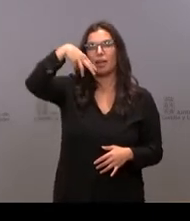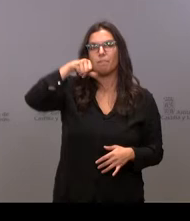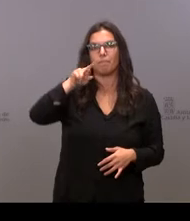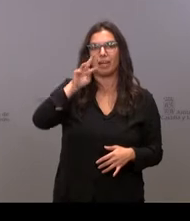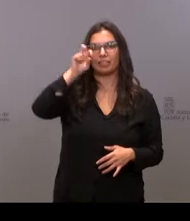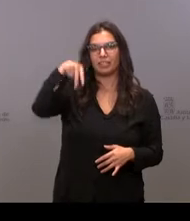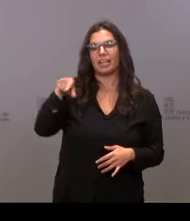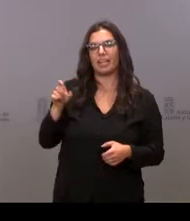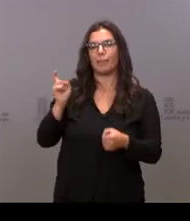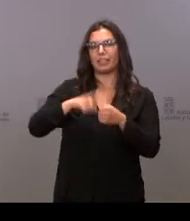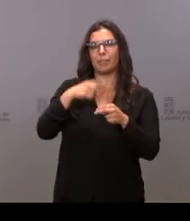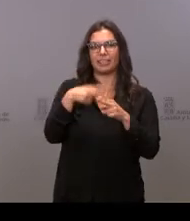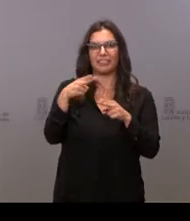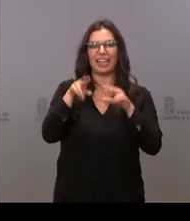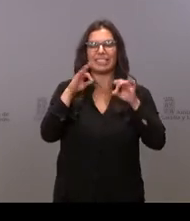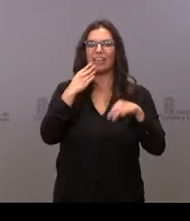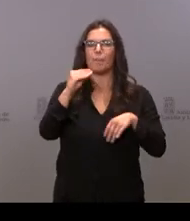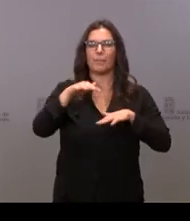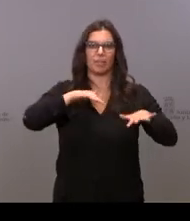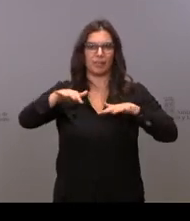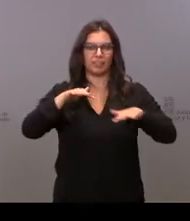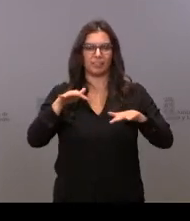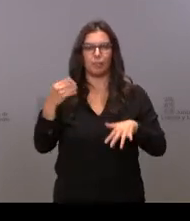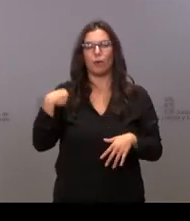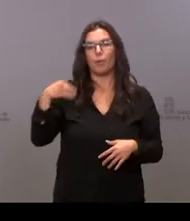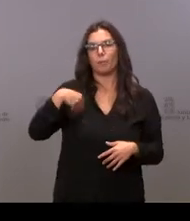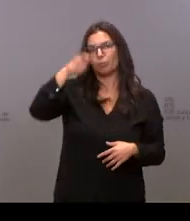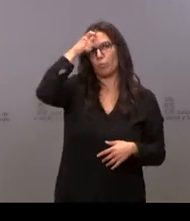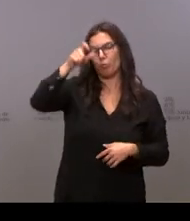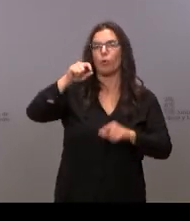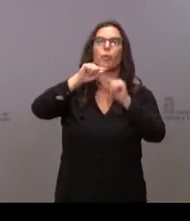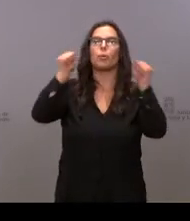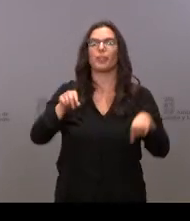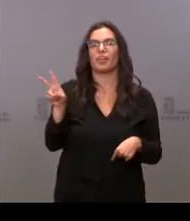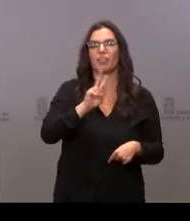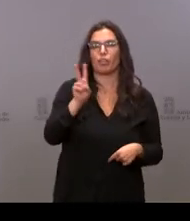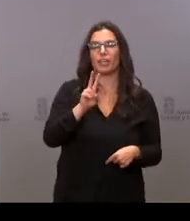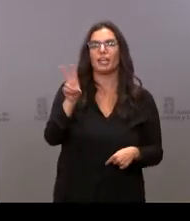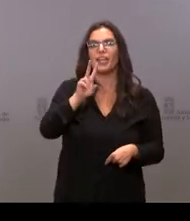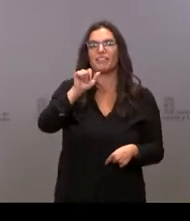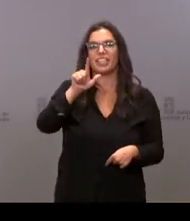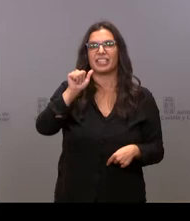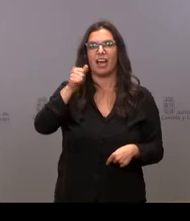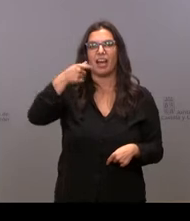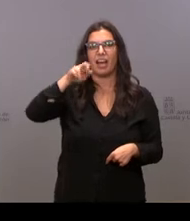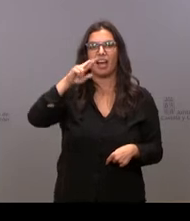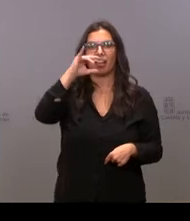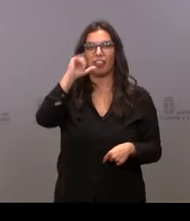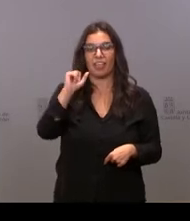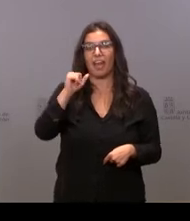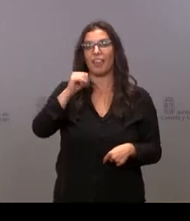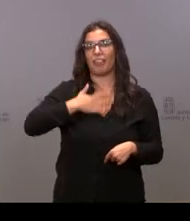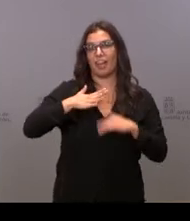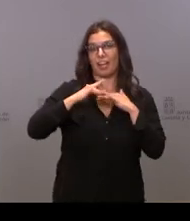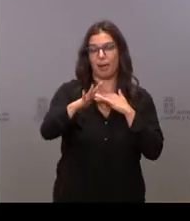de envejecimiento activo de Villa García de Campos, en la provincia de Valladolid. Las administraciones públicas y las entidades de